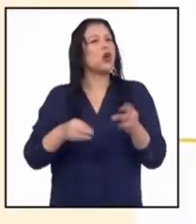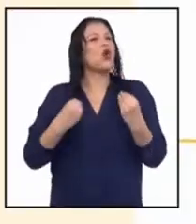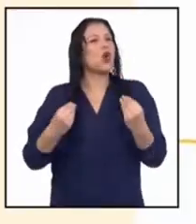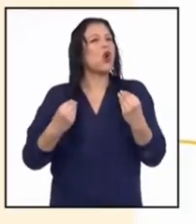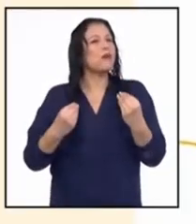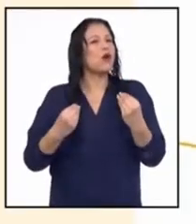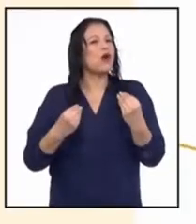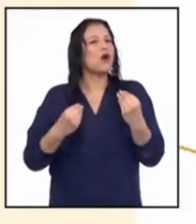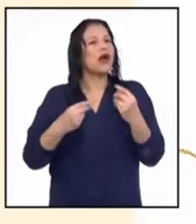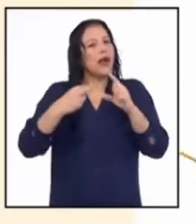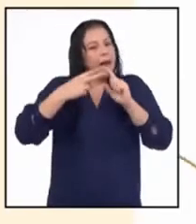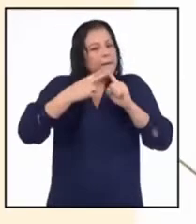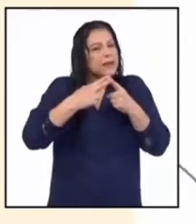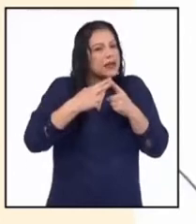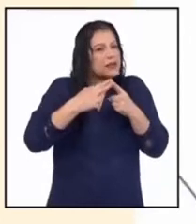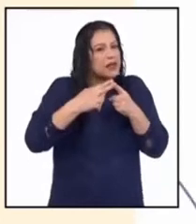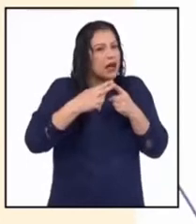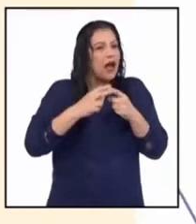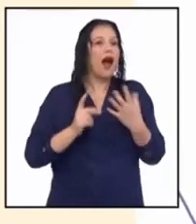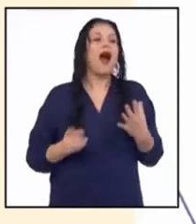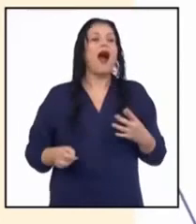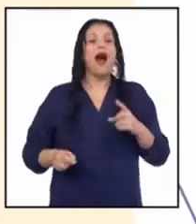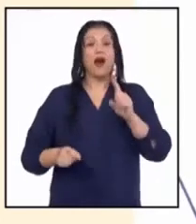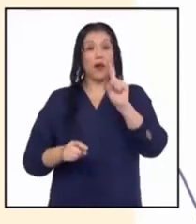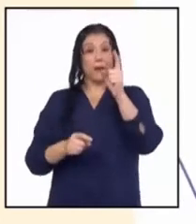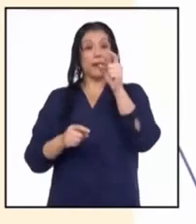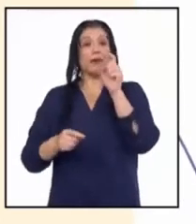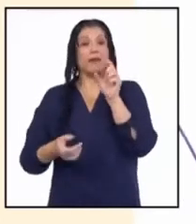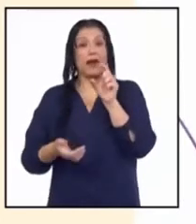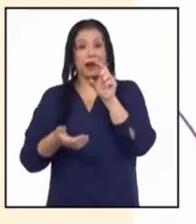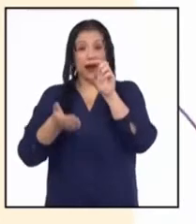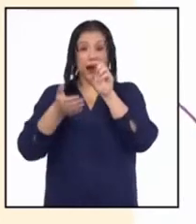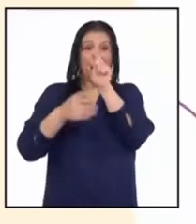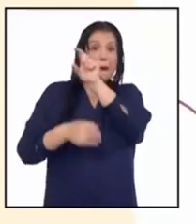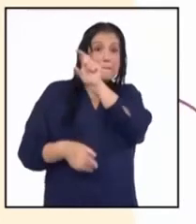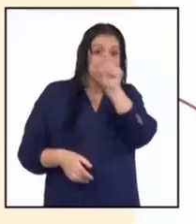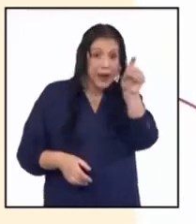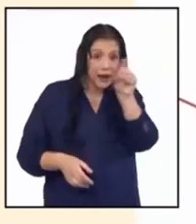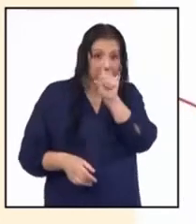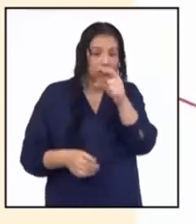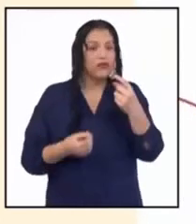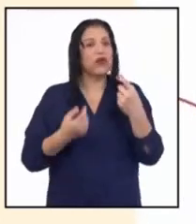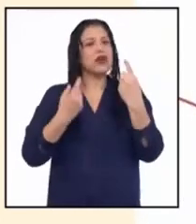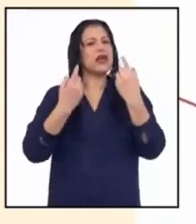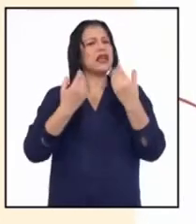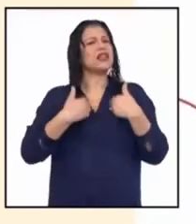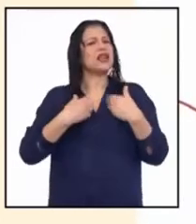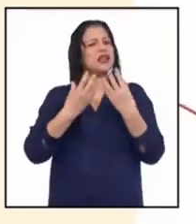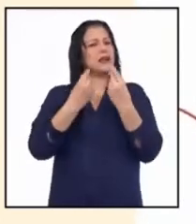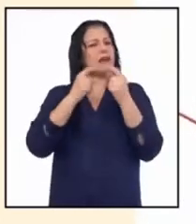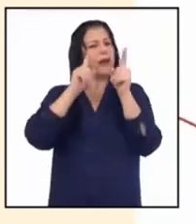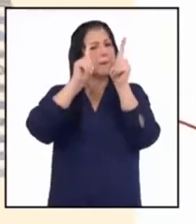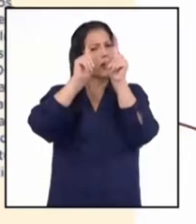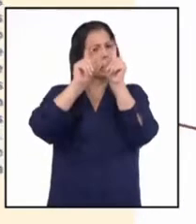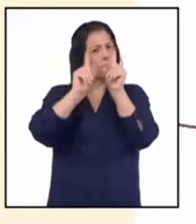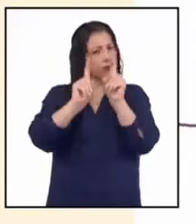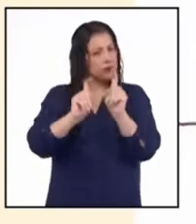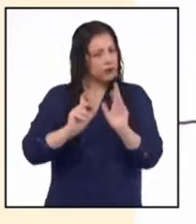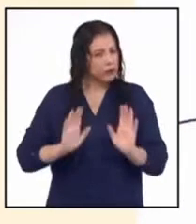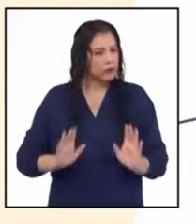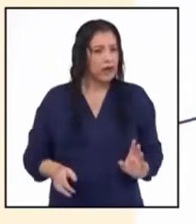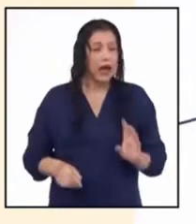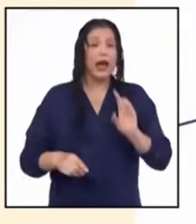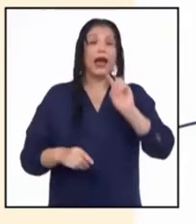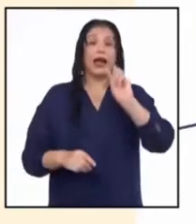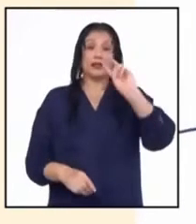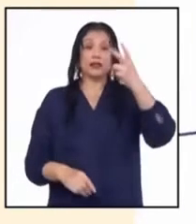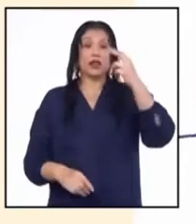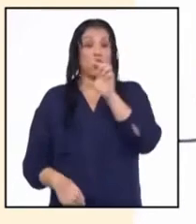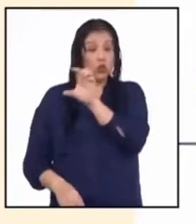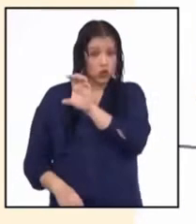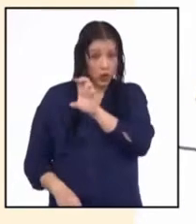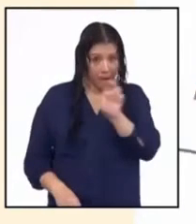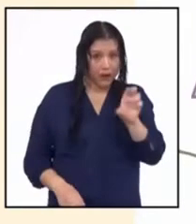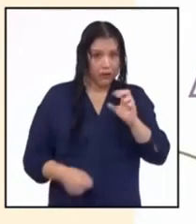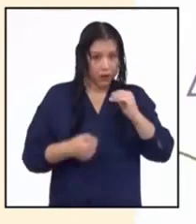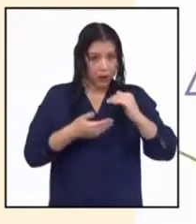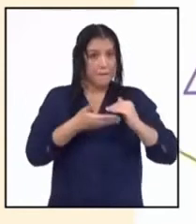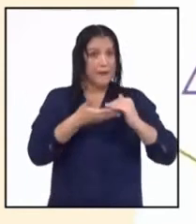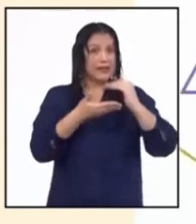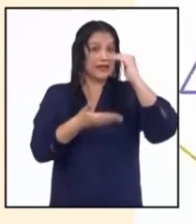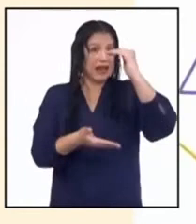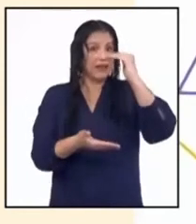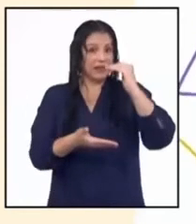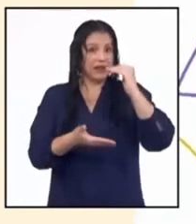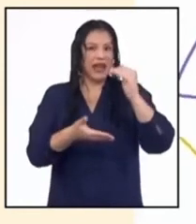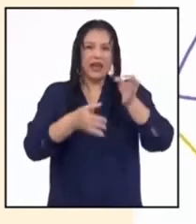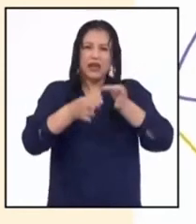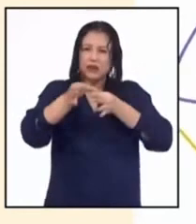El texto empieza con un primer párrafo pequeño que está conformado por varias preguntas. Mientras tanto, el segundo párrafo es más grande